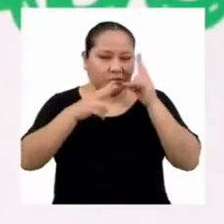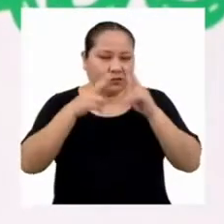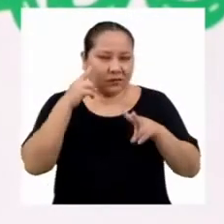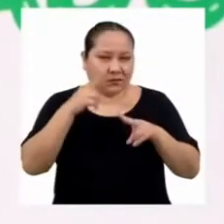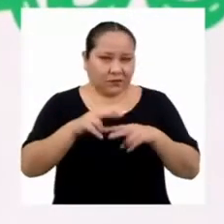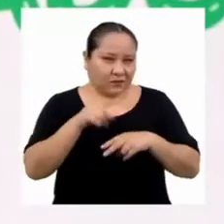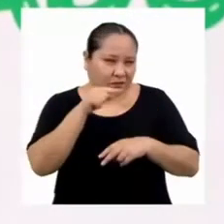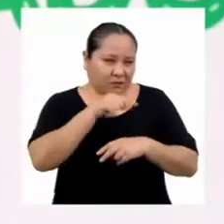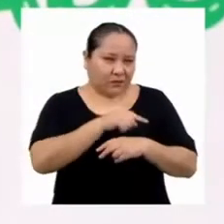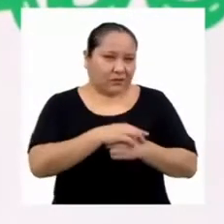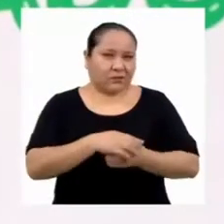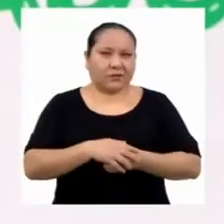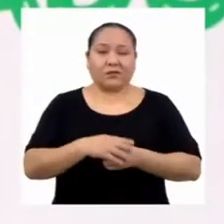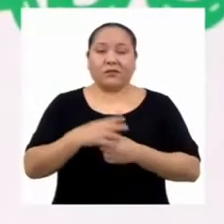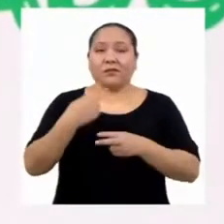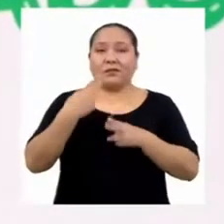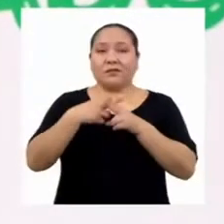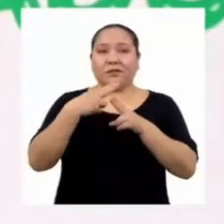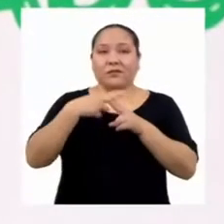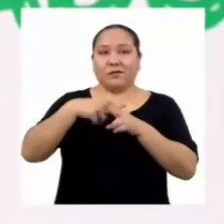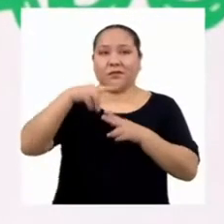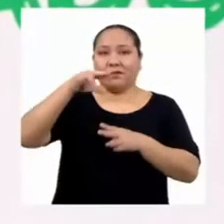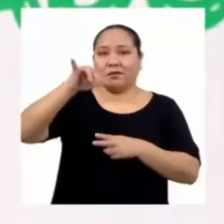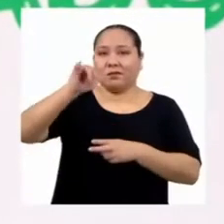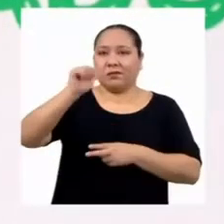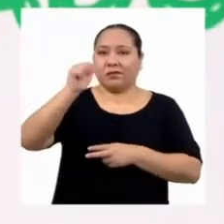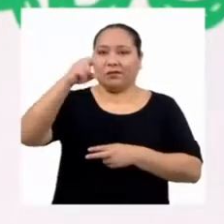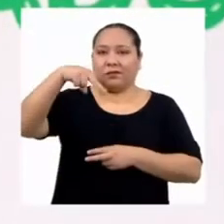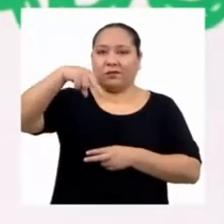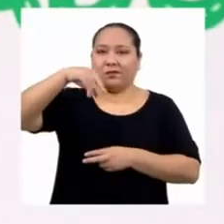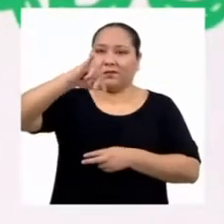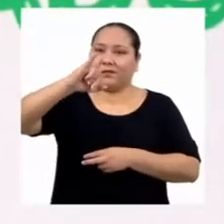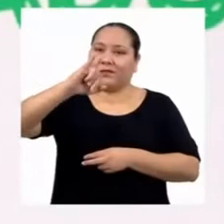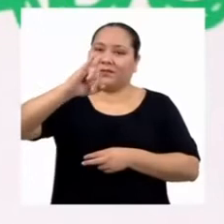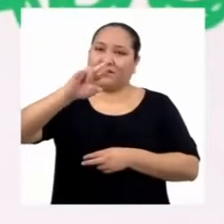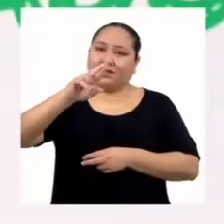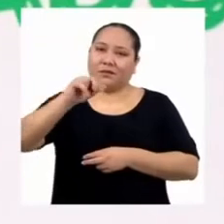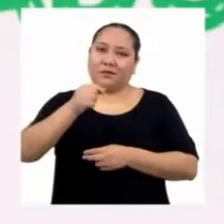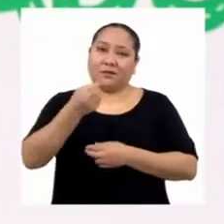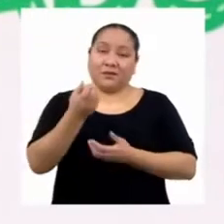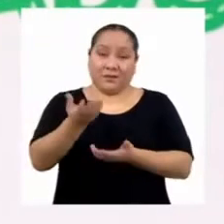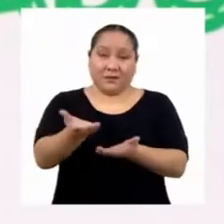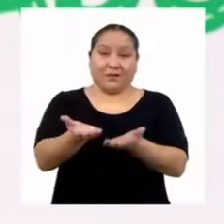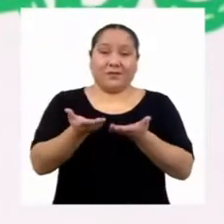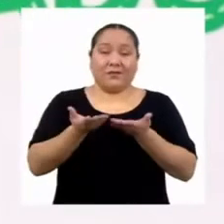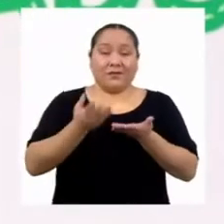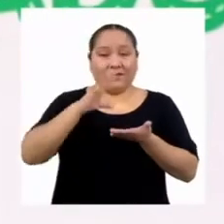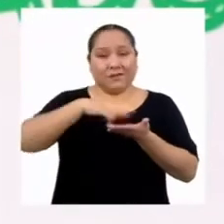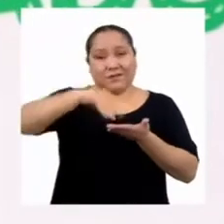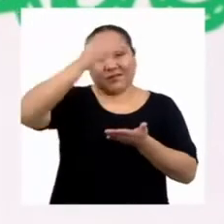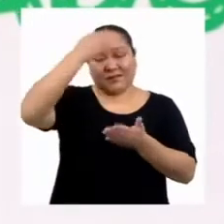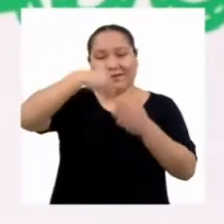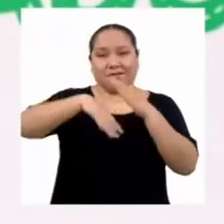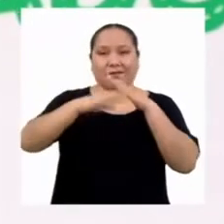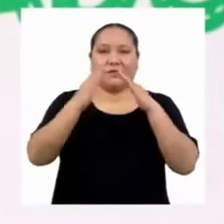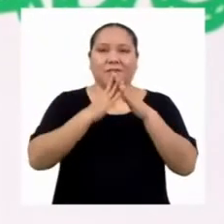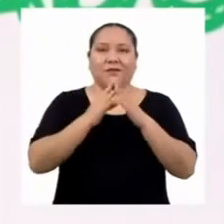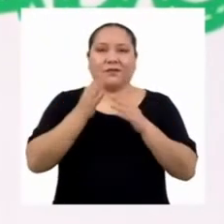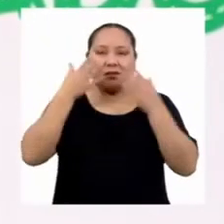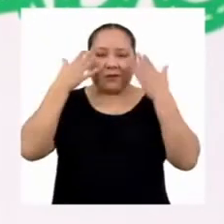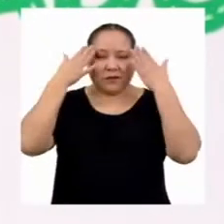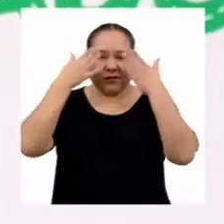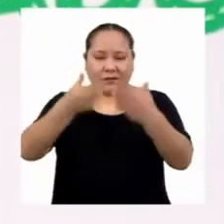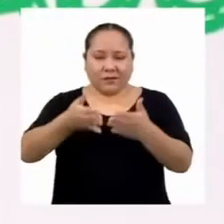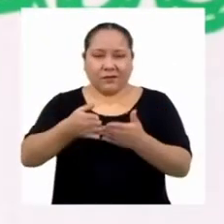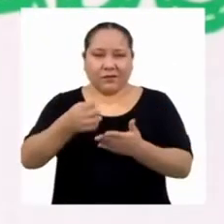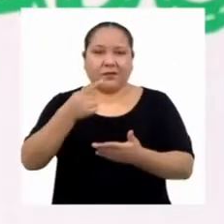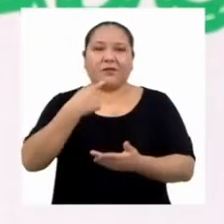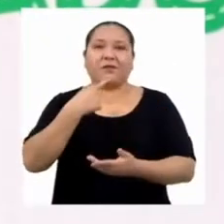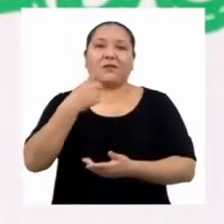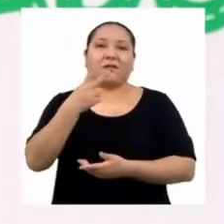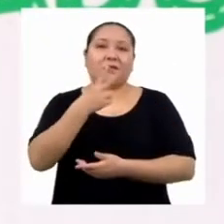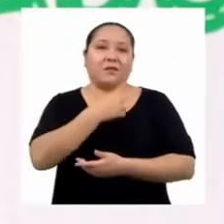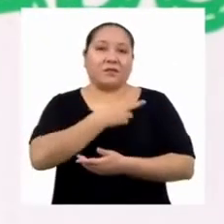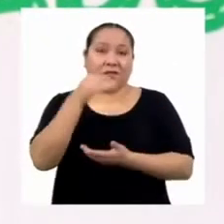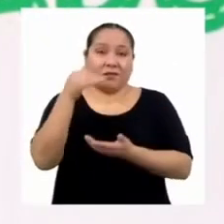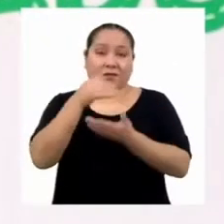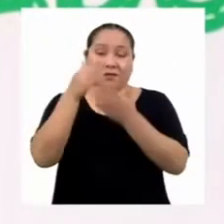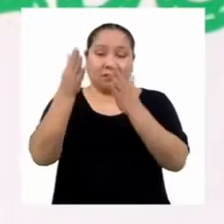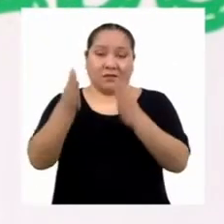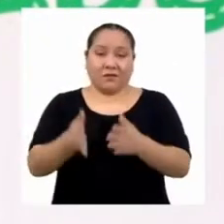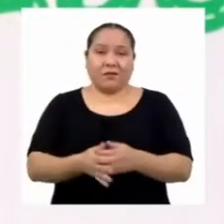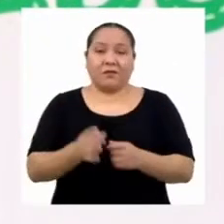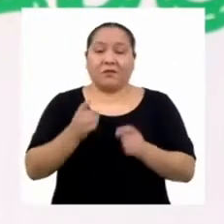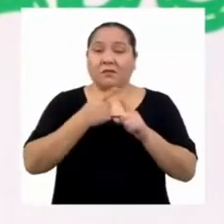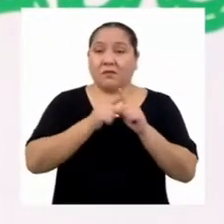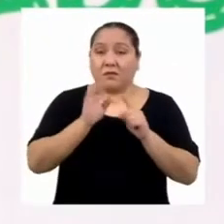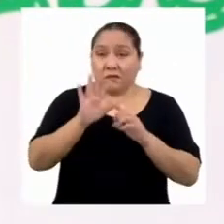Mi nombre es Yanira y les doy la bienvenida a Aprendo en Casa. Este programa está dirigido a estudiantes de segundo de secundaria. Pero si alguien de tu